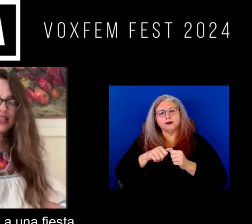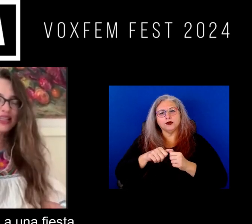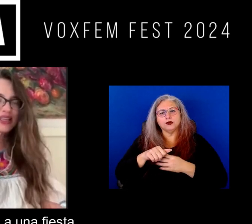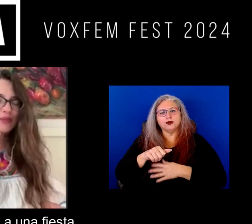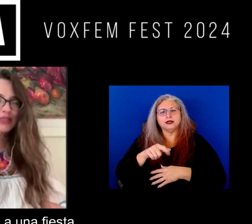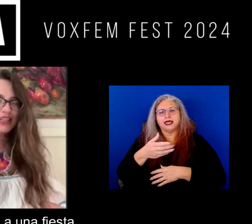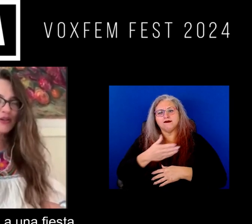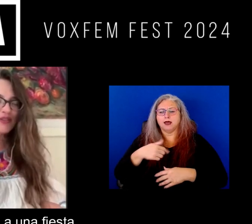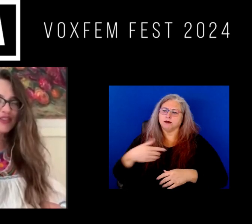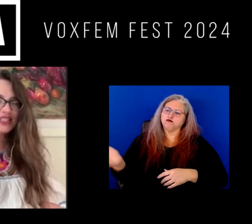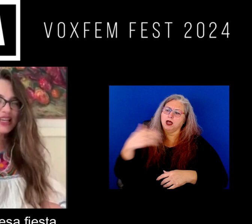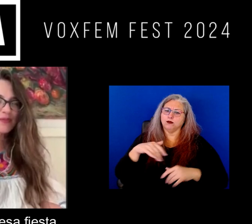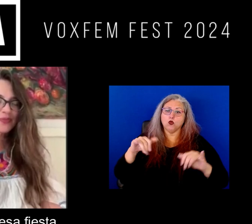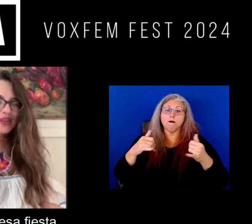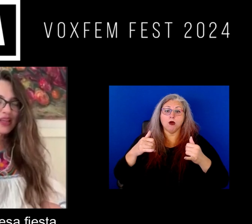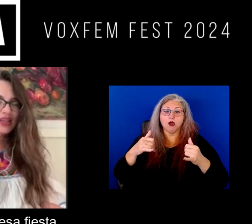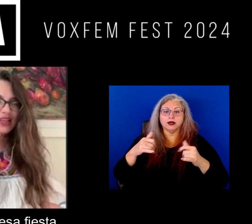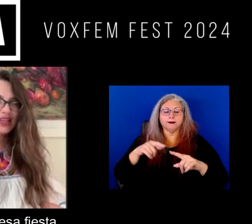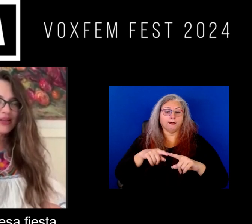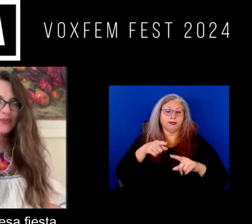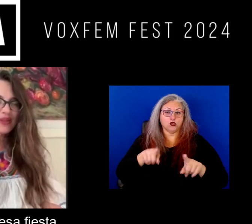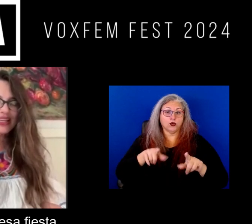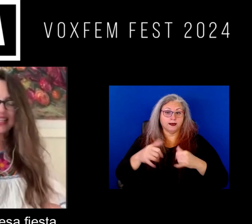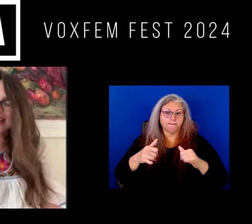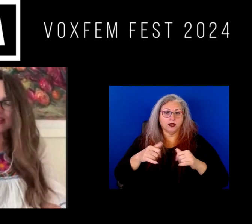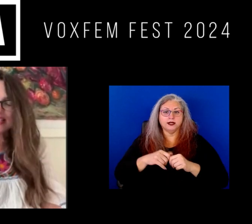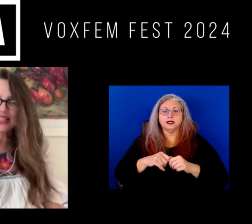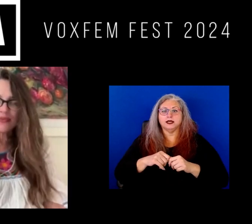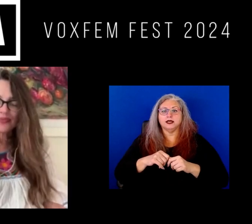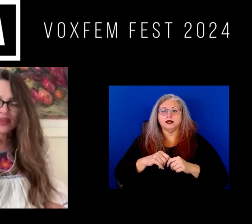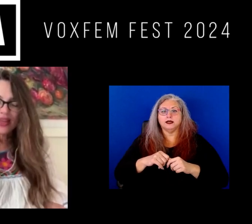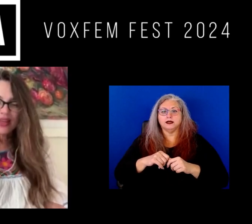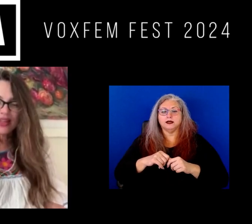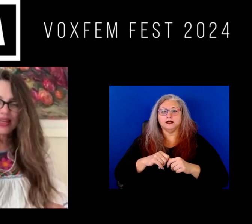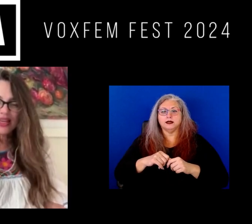me invitaron a una fiesta y en esa fiesta